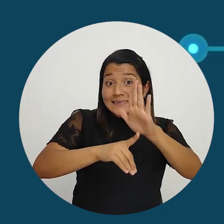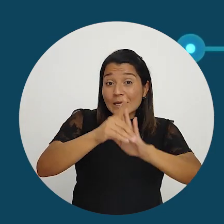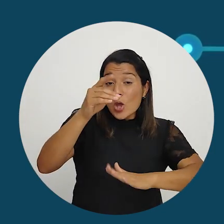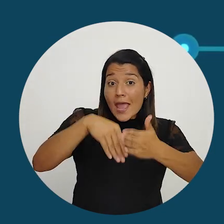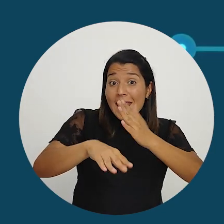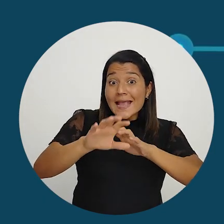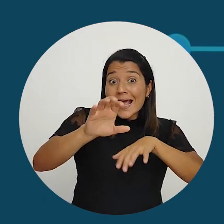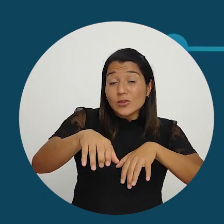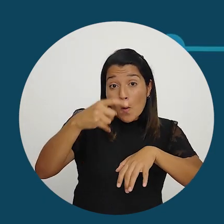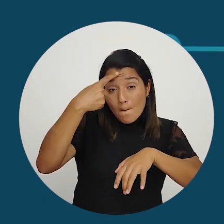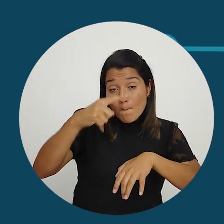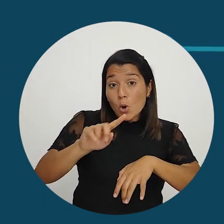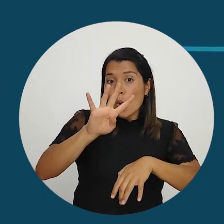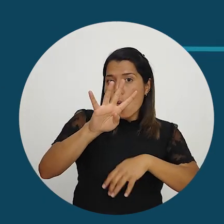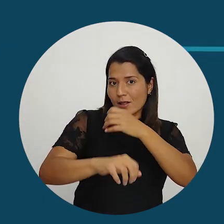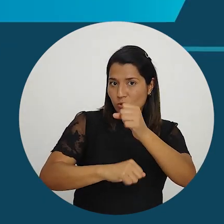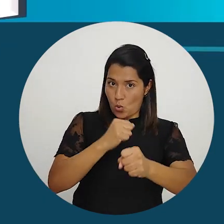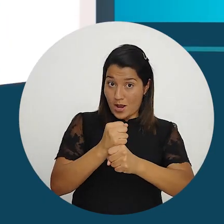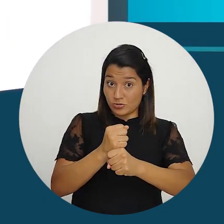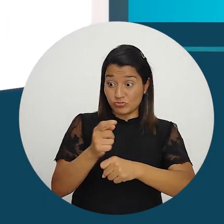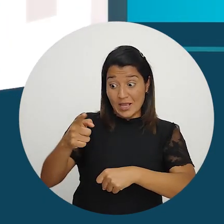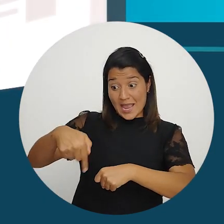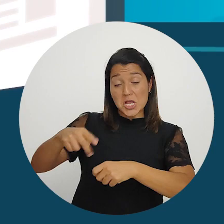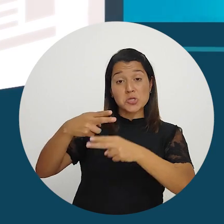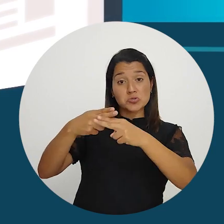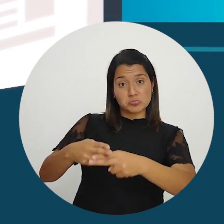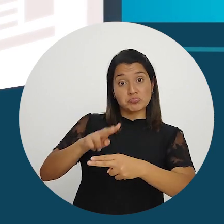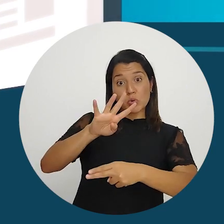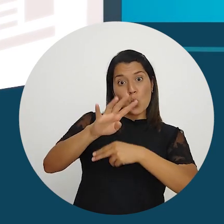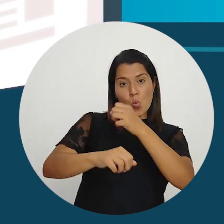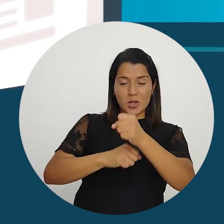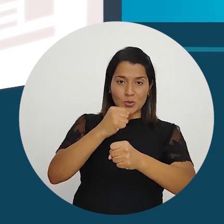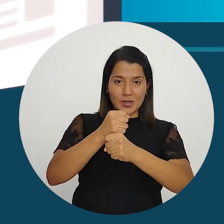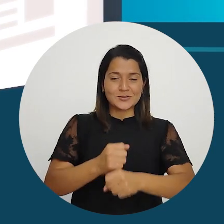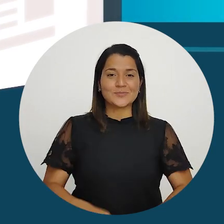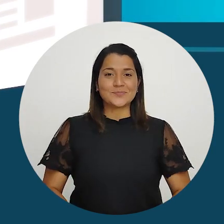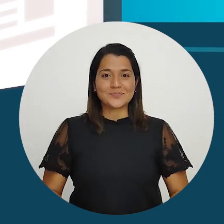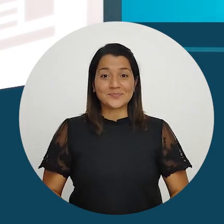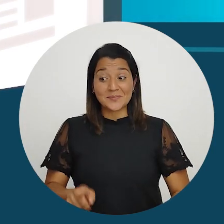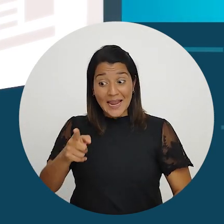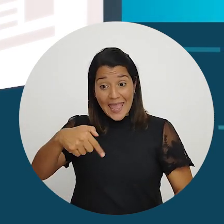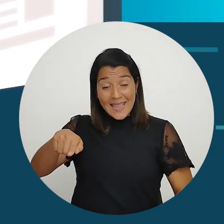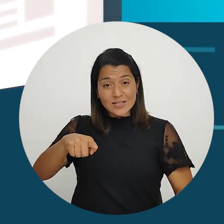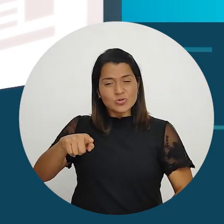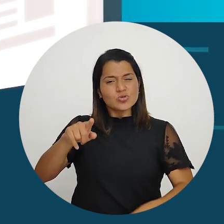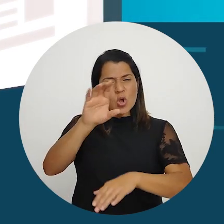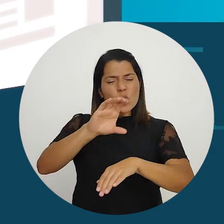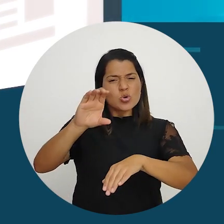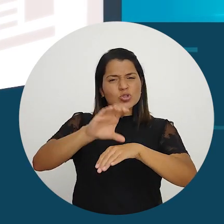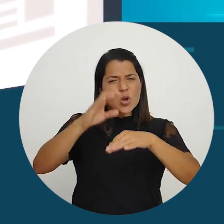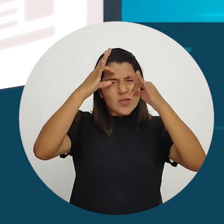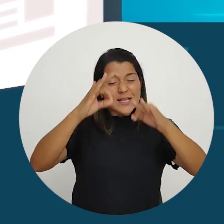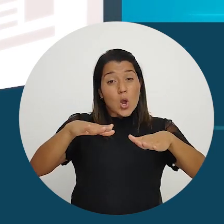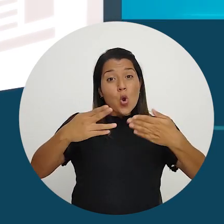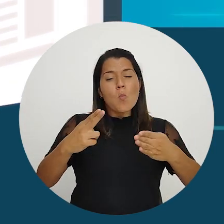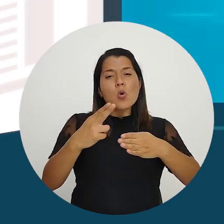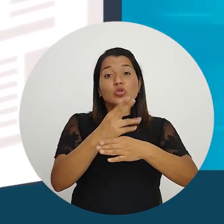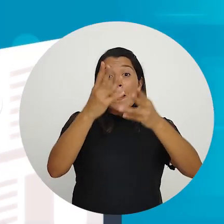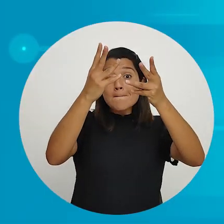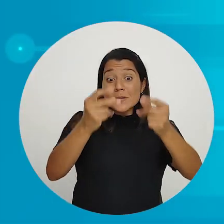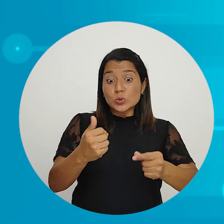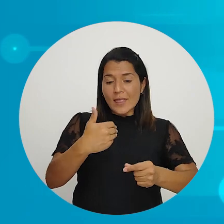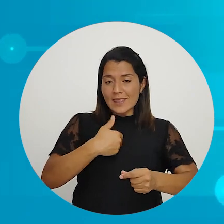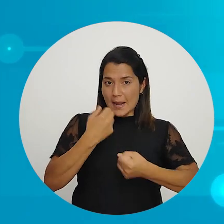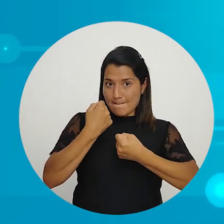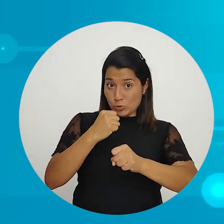a desarrollar en el cantón durante el periodo para el que fueron electas estas personas. El Consejo define cómo se distribuirá el